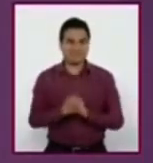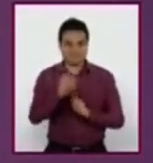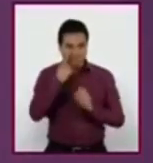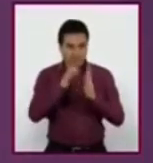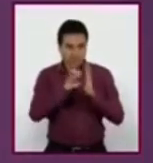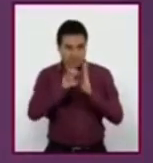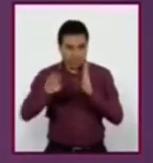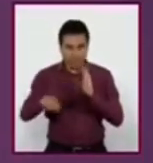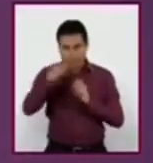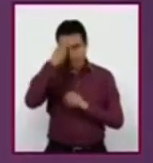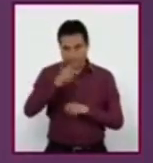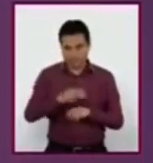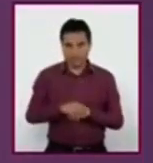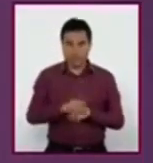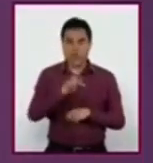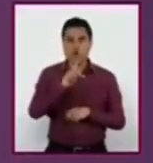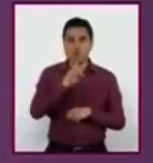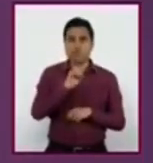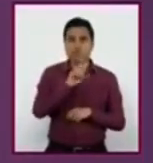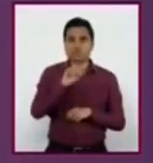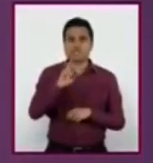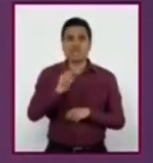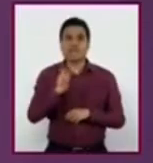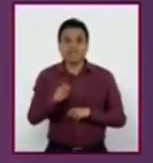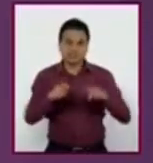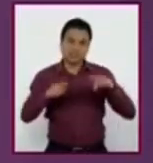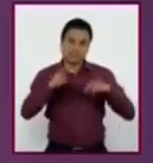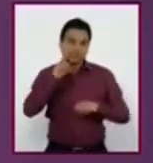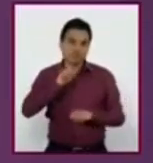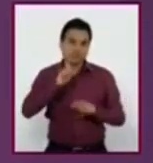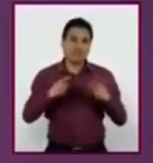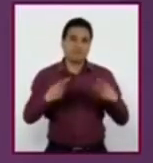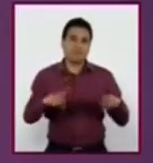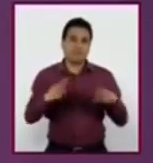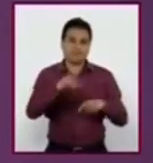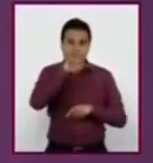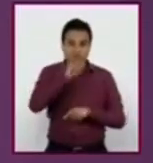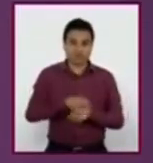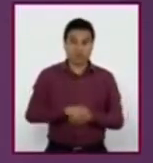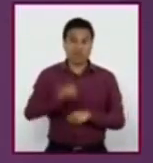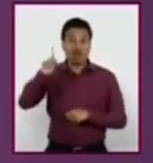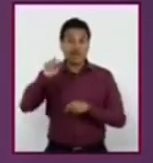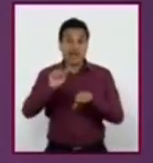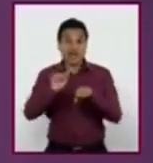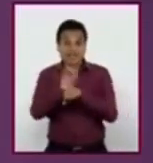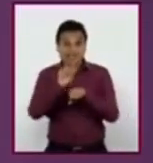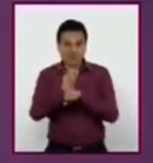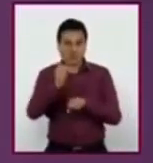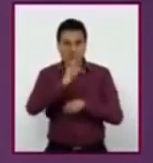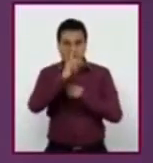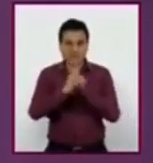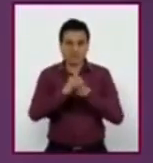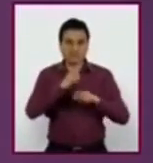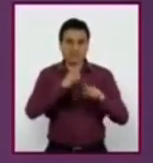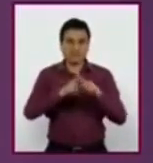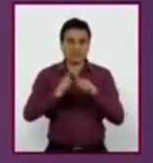ejemplo, en México una pollera es una señora que vende pollo, mientras que en Argentina y en otros países de Sudamérica esta